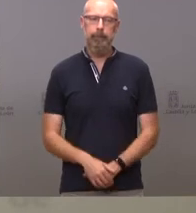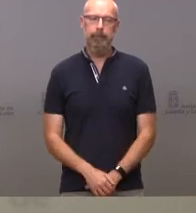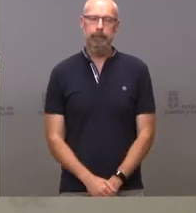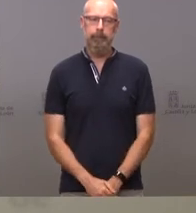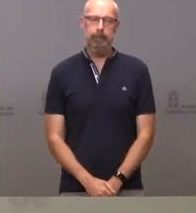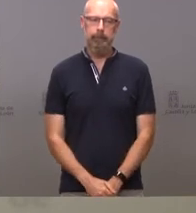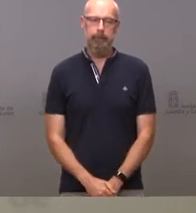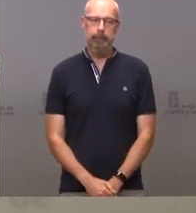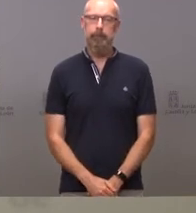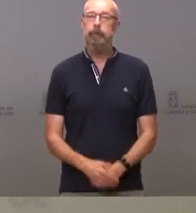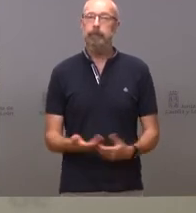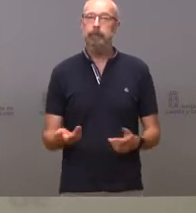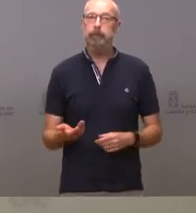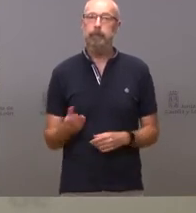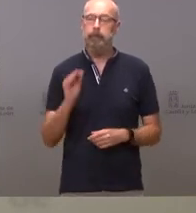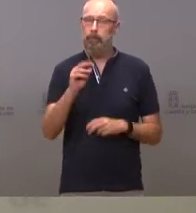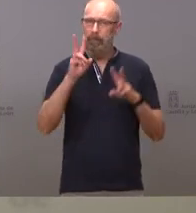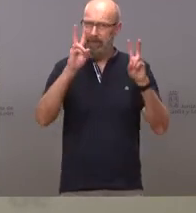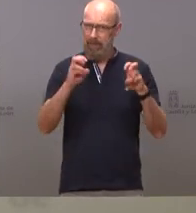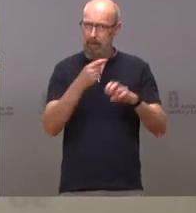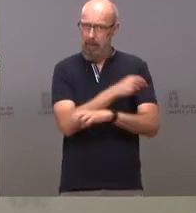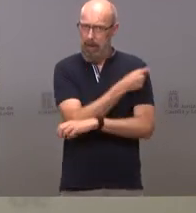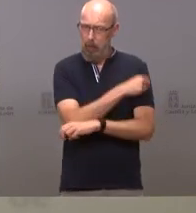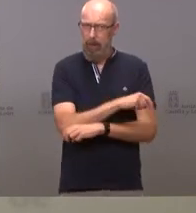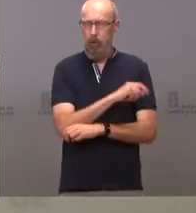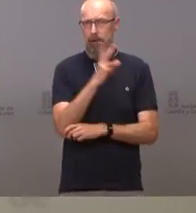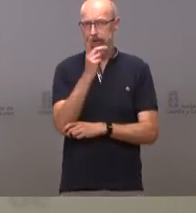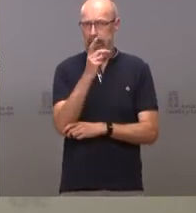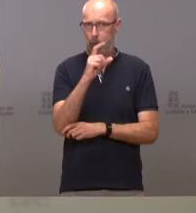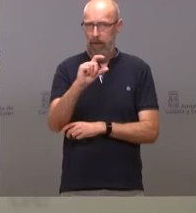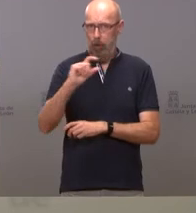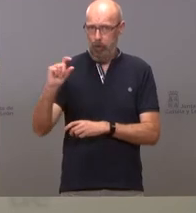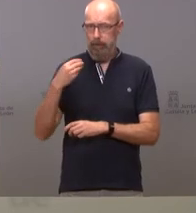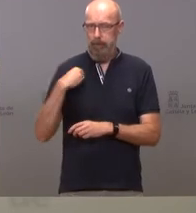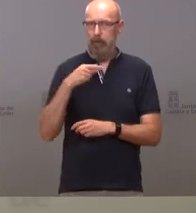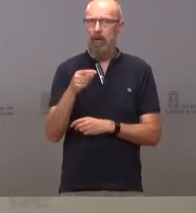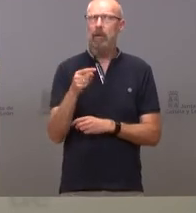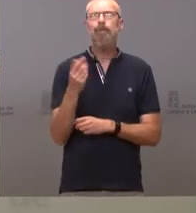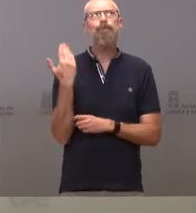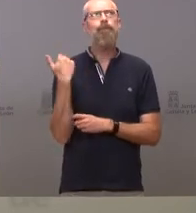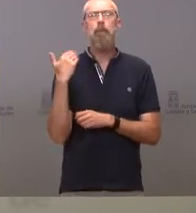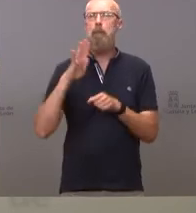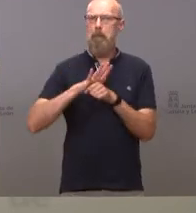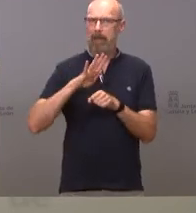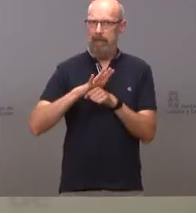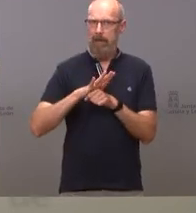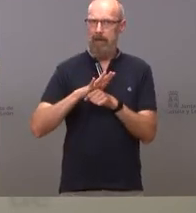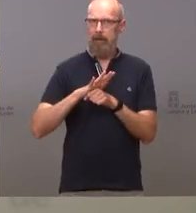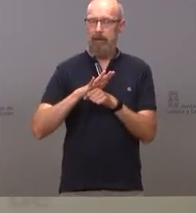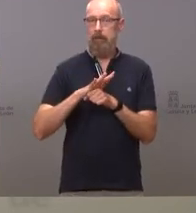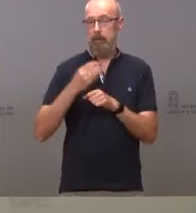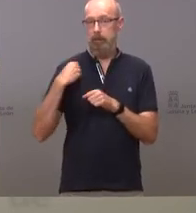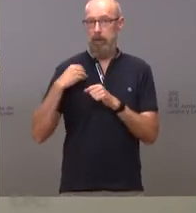respecto a la vacunación y a las segundas dosis el martes pasado estaba el Miguel de Libes